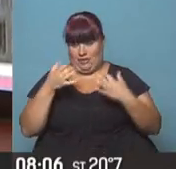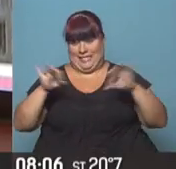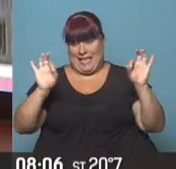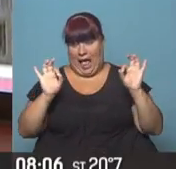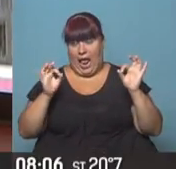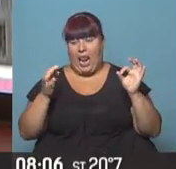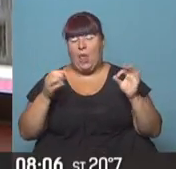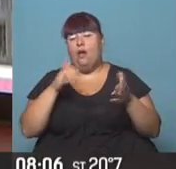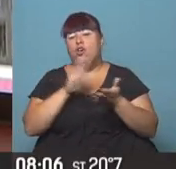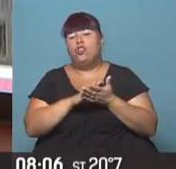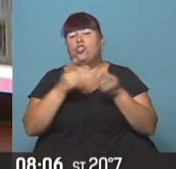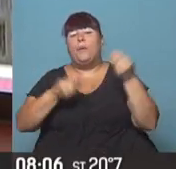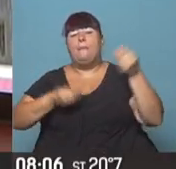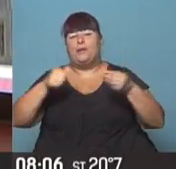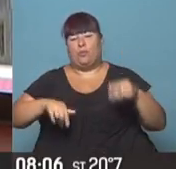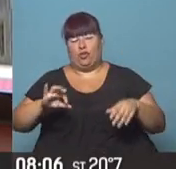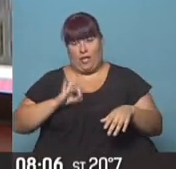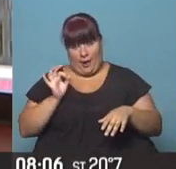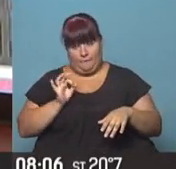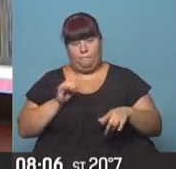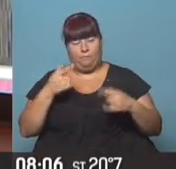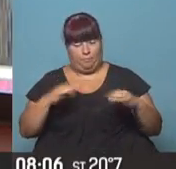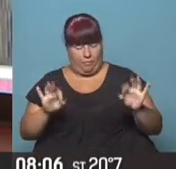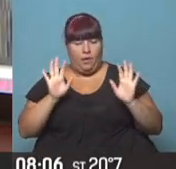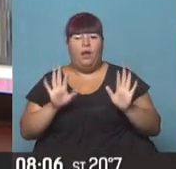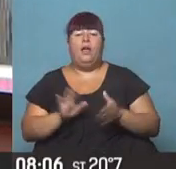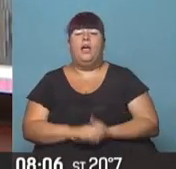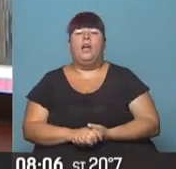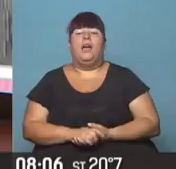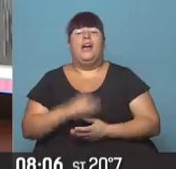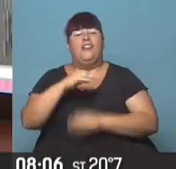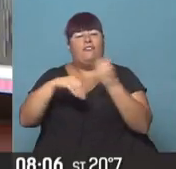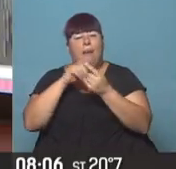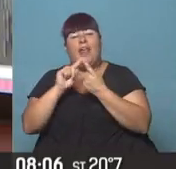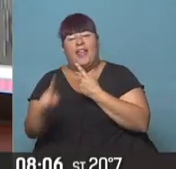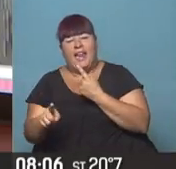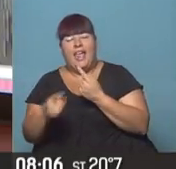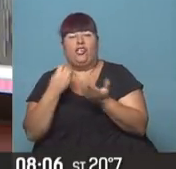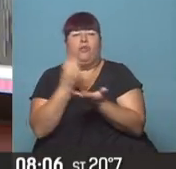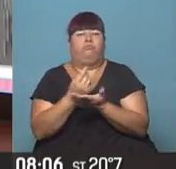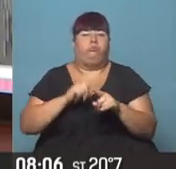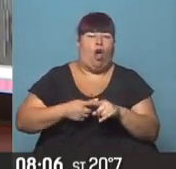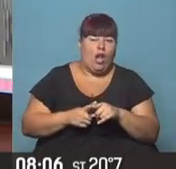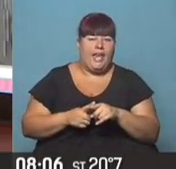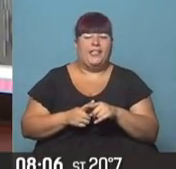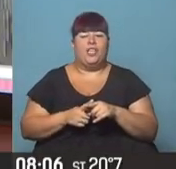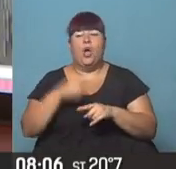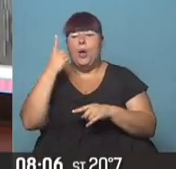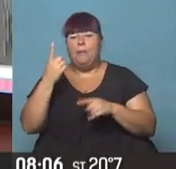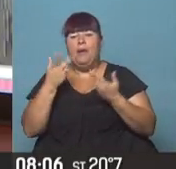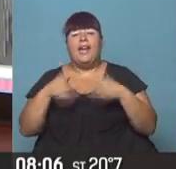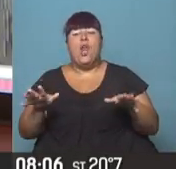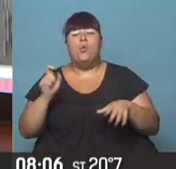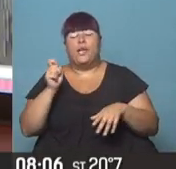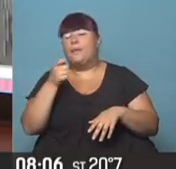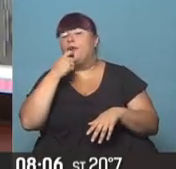en lo que será el presupuesto de este año en ese ahorro. Son familiares directos, cargos políticos. Los primeros en dar un paso al